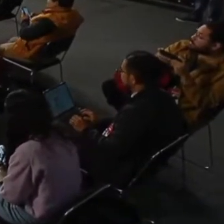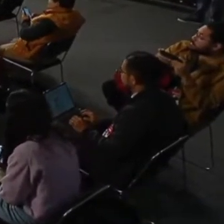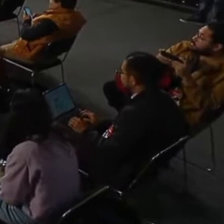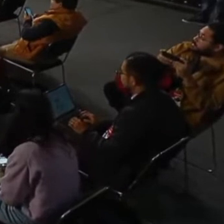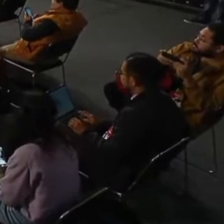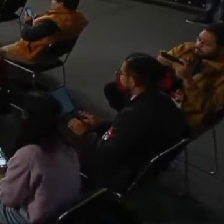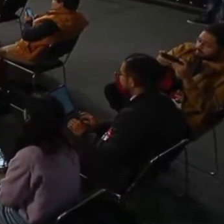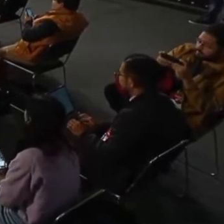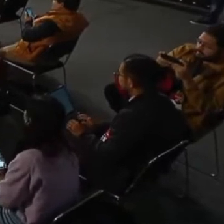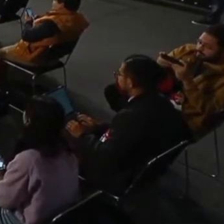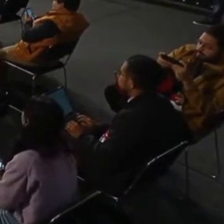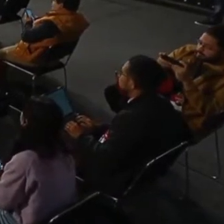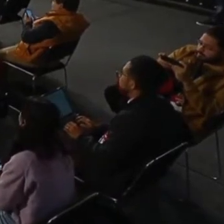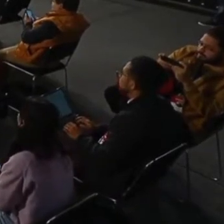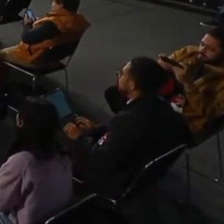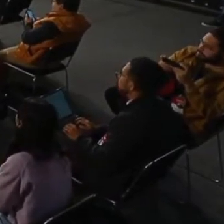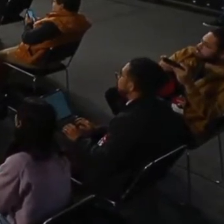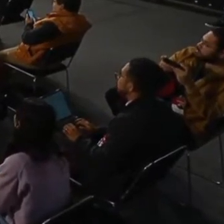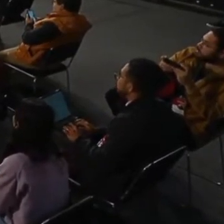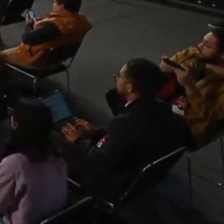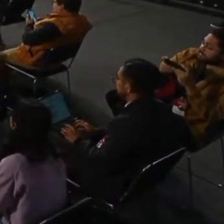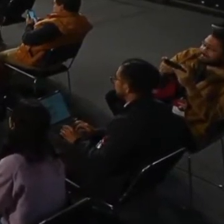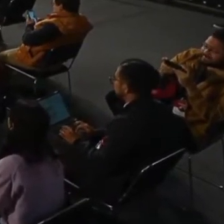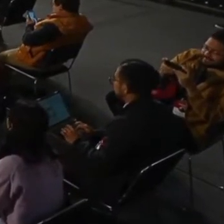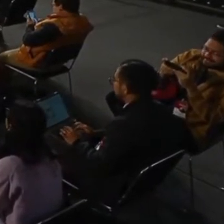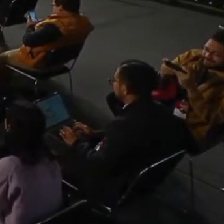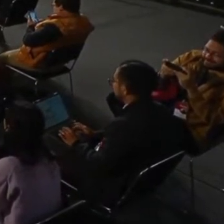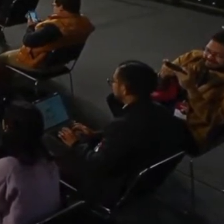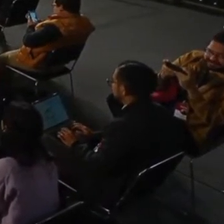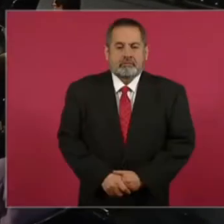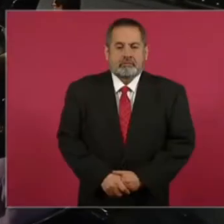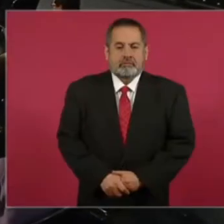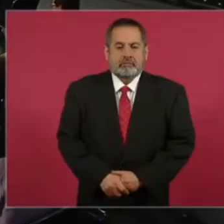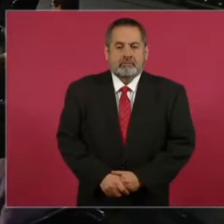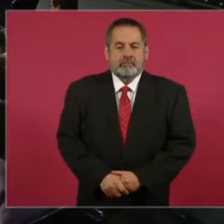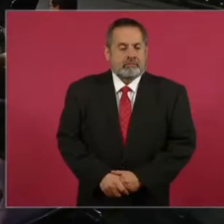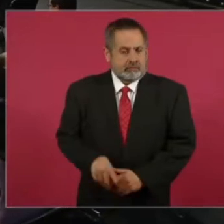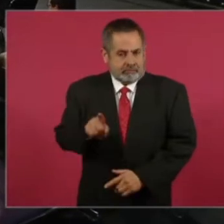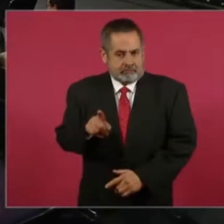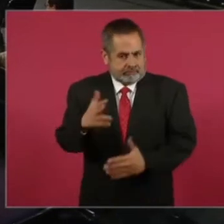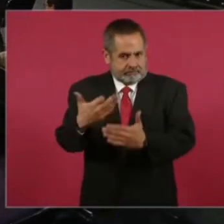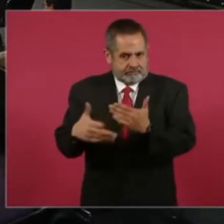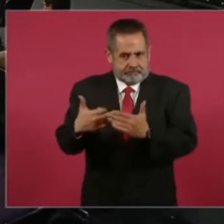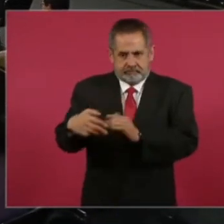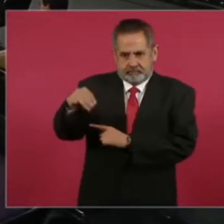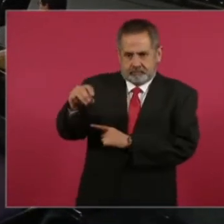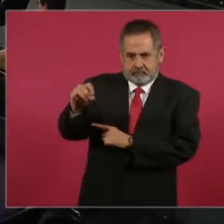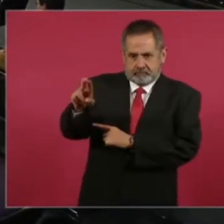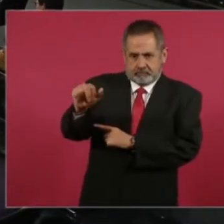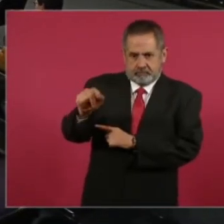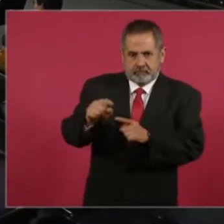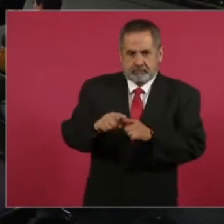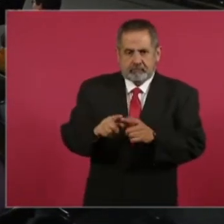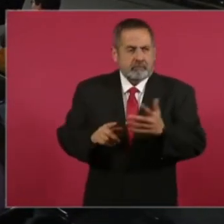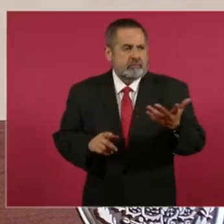de que se trataba del PRI y del PAN Sí, hablaste de Morena, pero no dijiste porque este es un caso que se